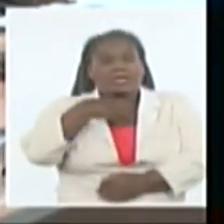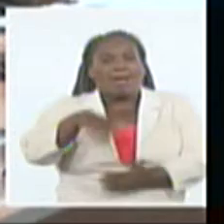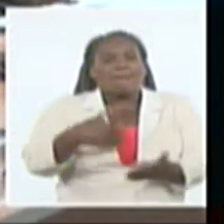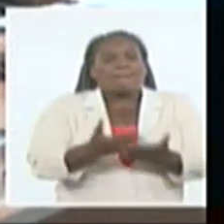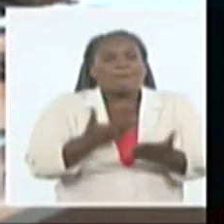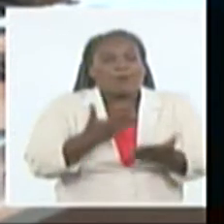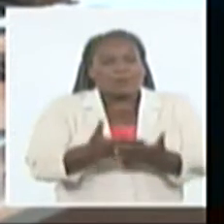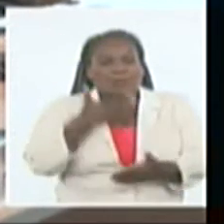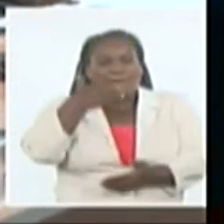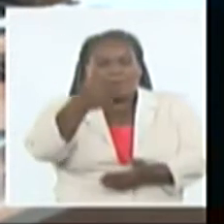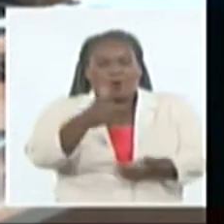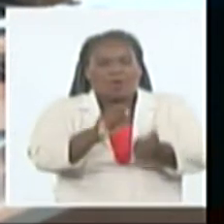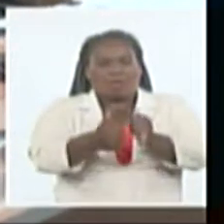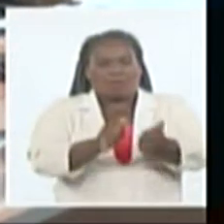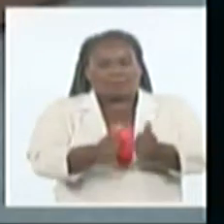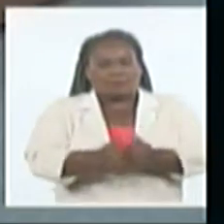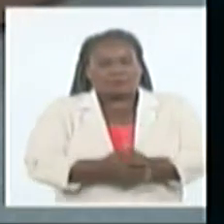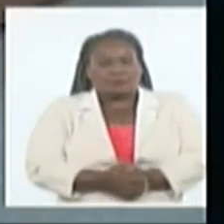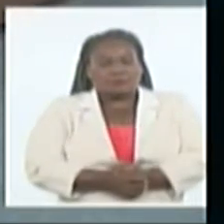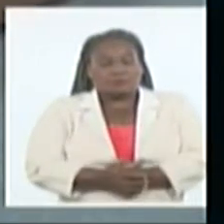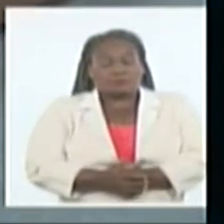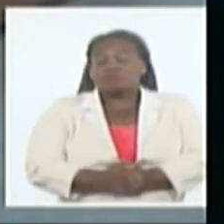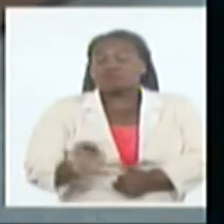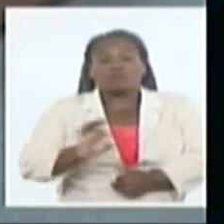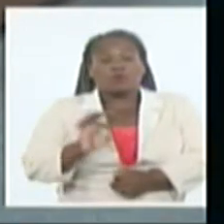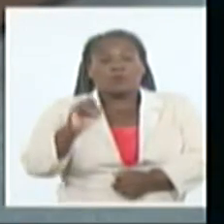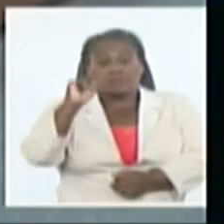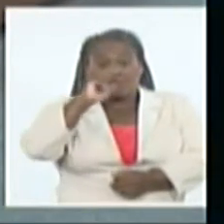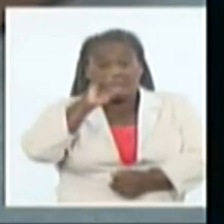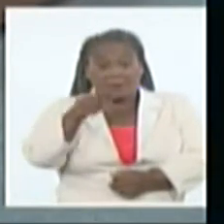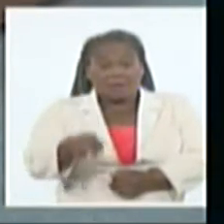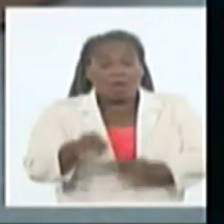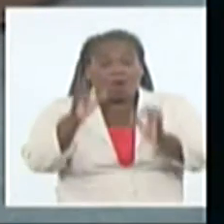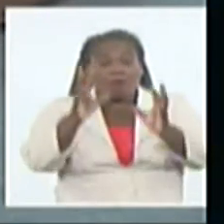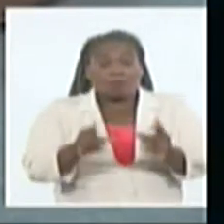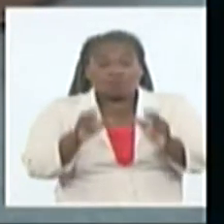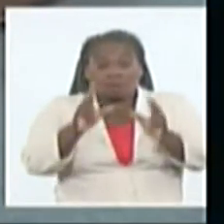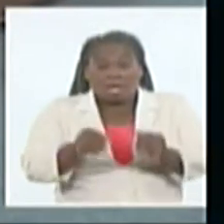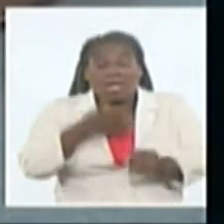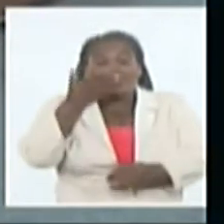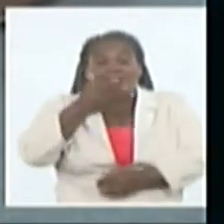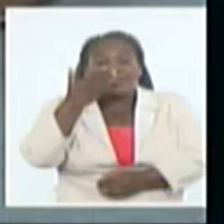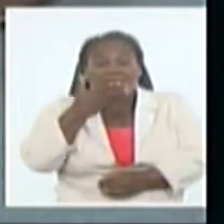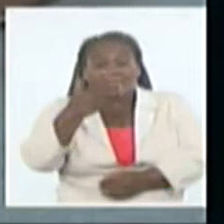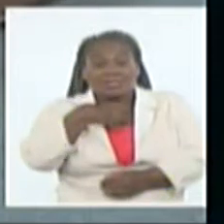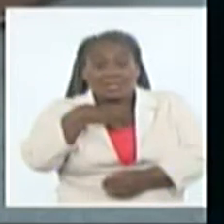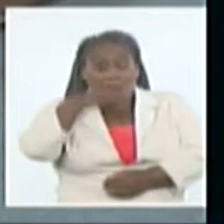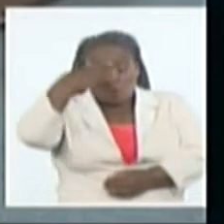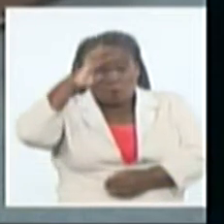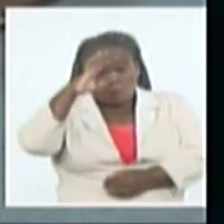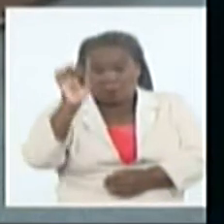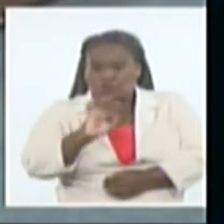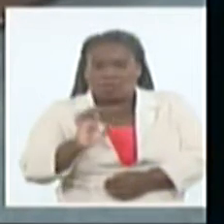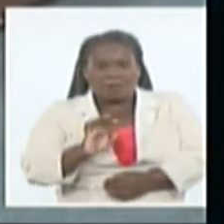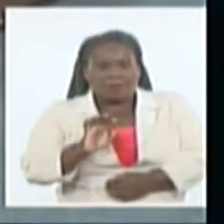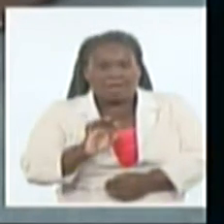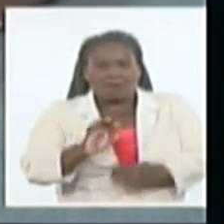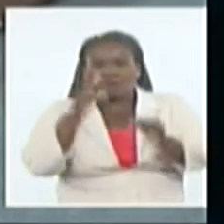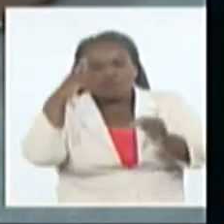deportiva. No hemos podido concluir el levantamiento de todas las tesis de maestría y doctorado que tenemos en el país. Como he expresado,